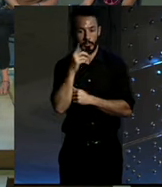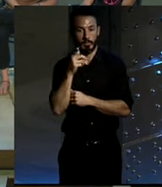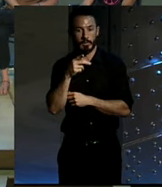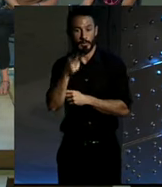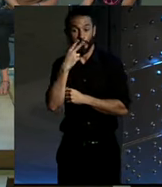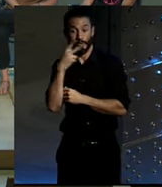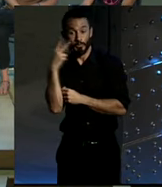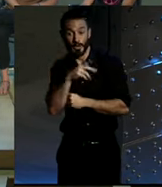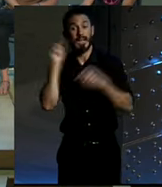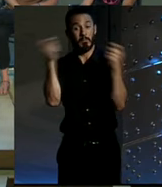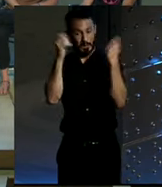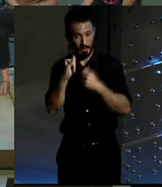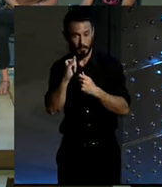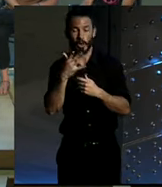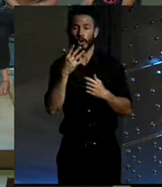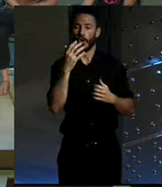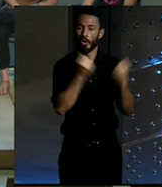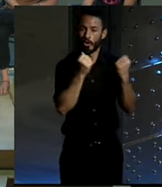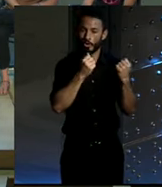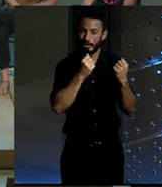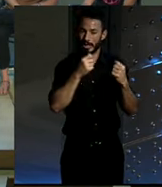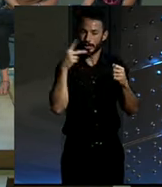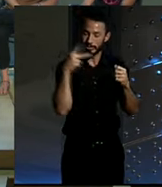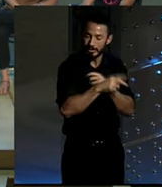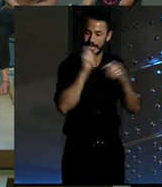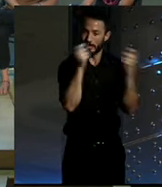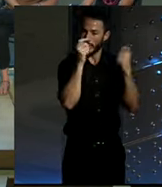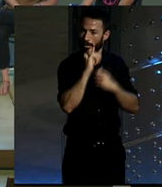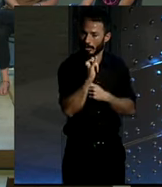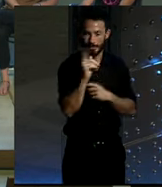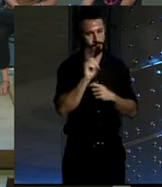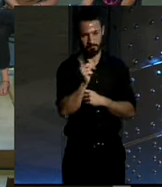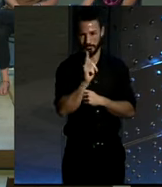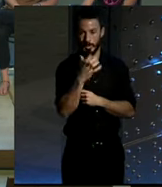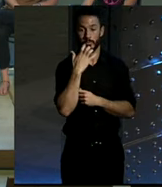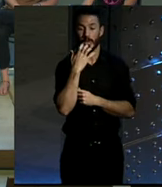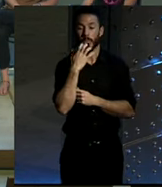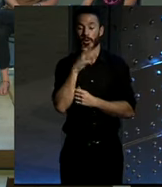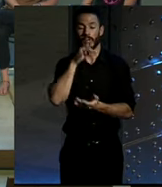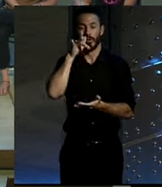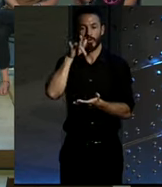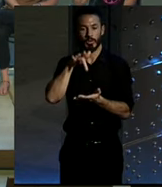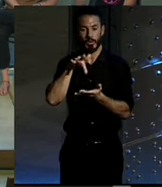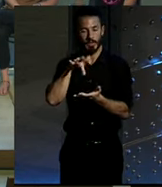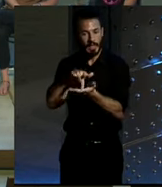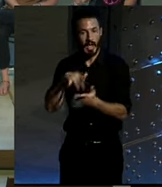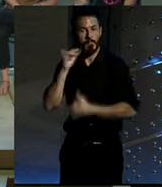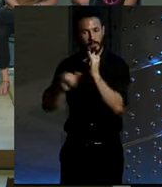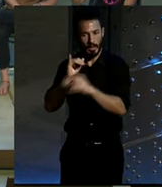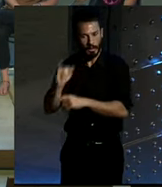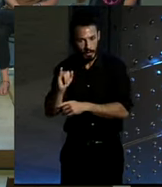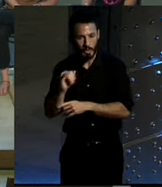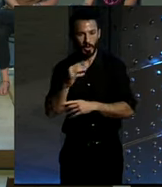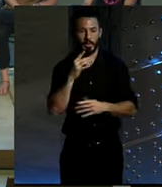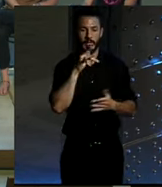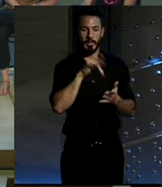antipolución en coches. Efectivamente. ¿Por qué hay el día de la bici y no hay el día del coche? Que el único día... Hay que llevar un poquito